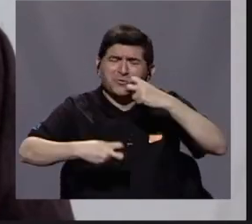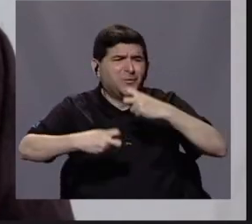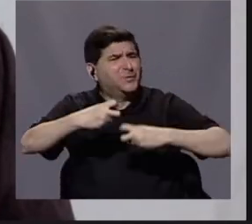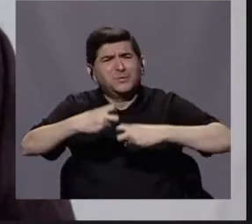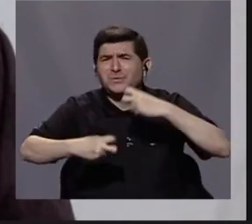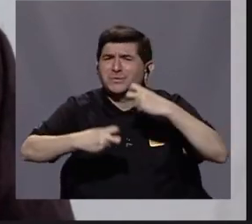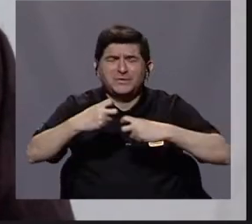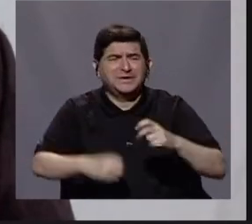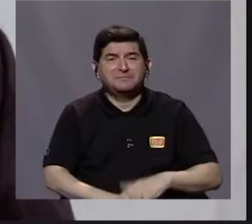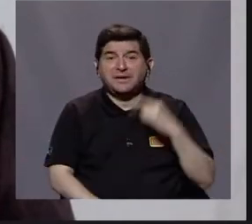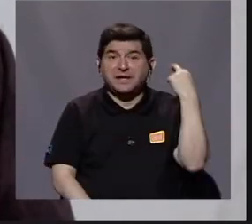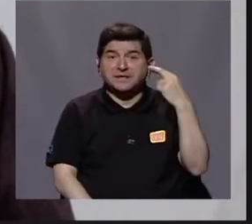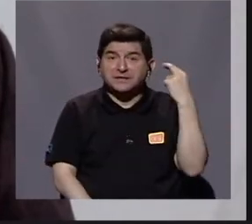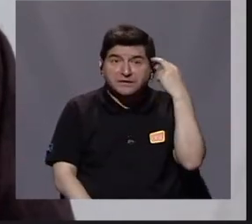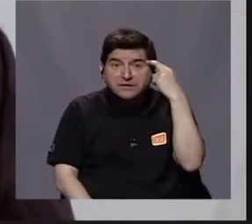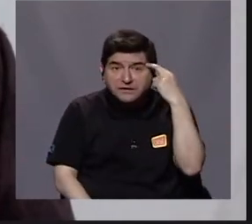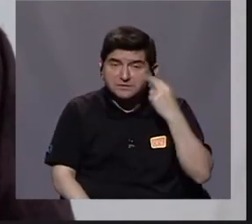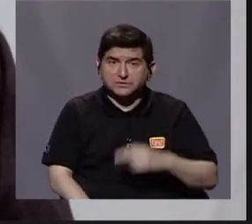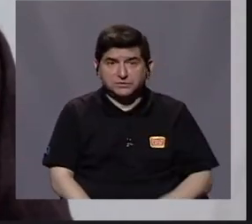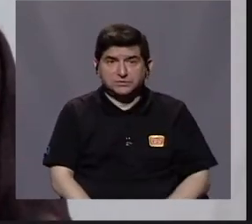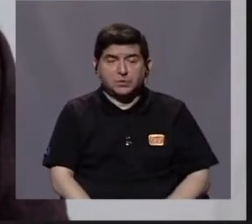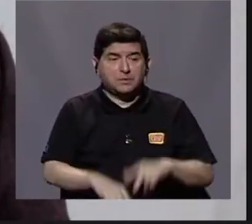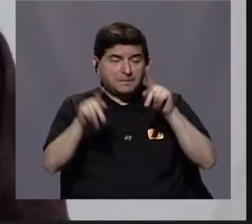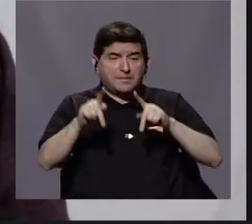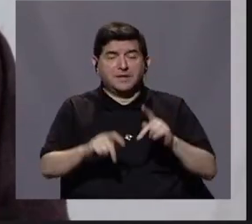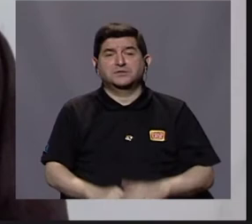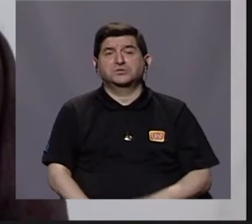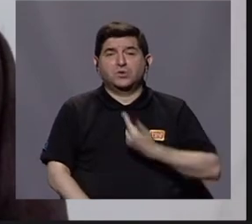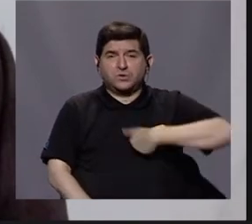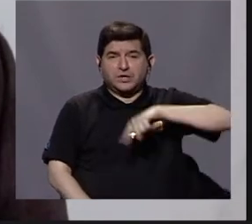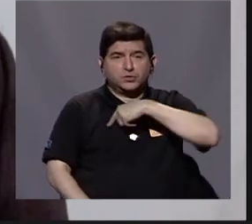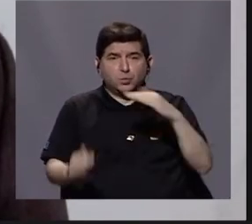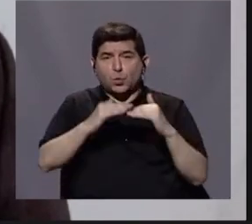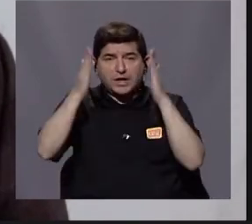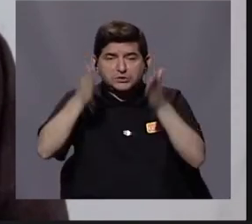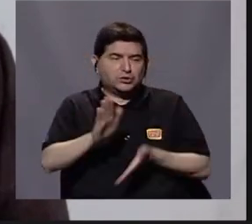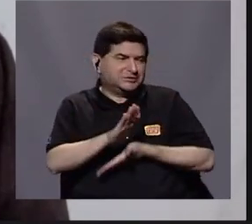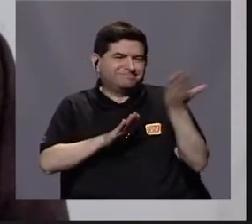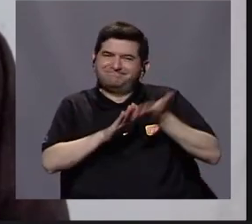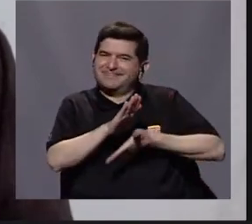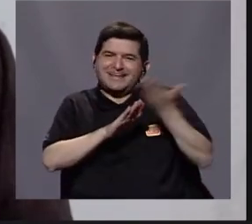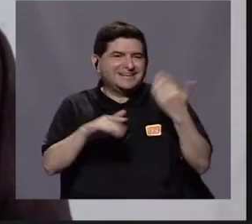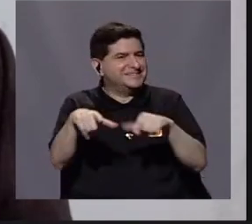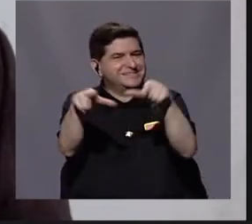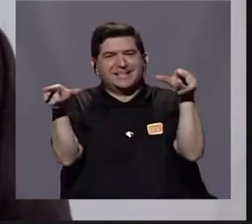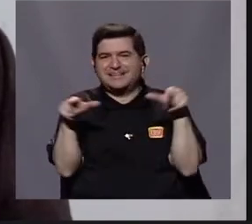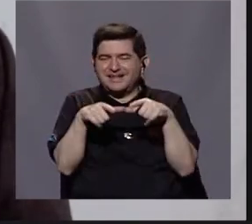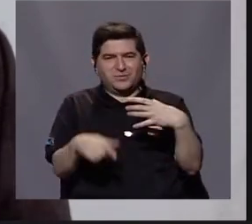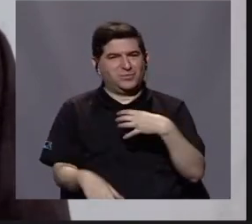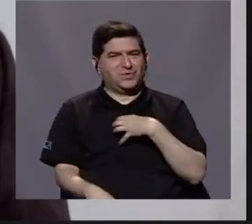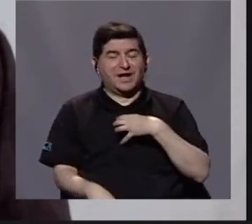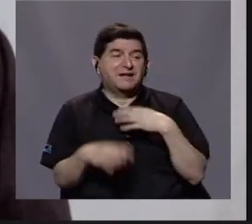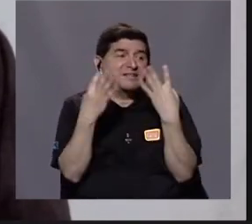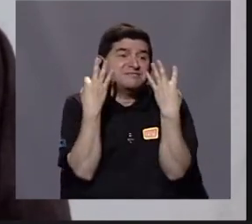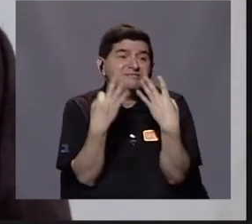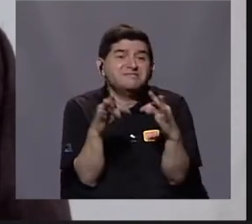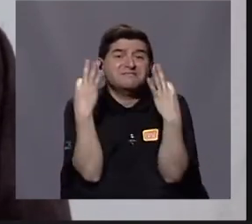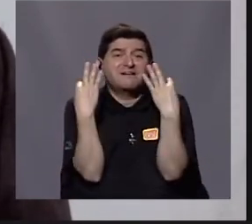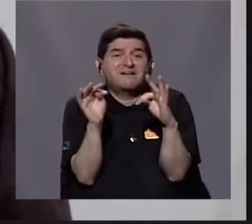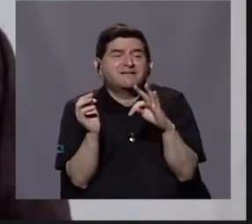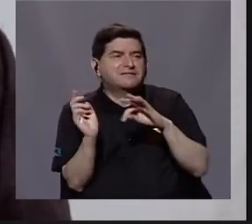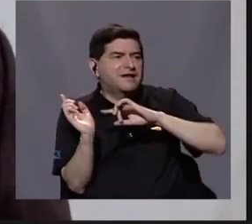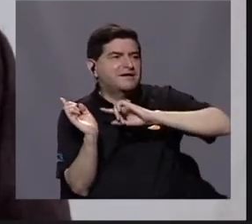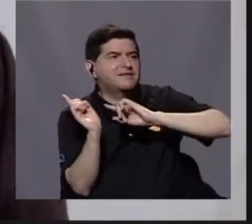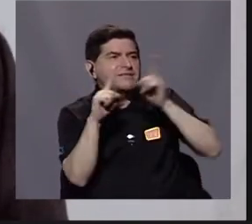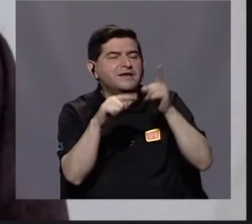que originan que nuestros habitantes, nuestros ciudadanos tengan que salir de su lugar de origen para intentar llegar a